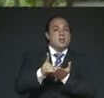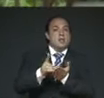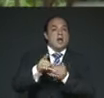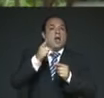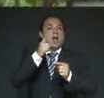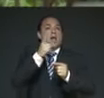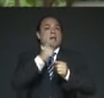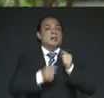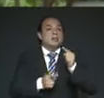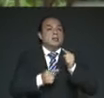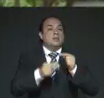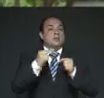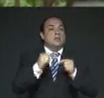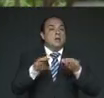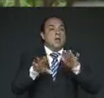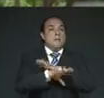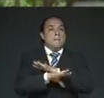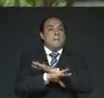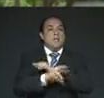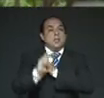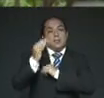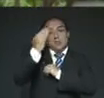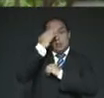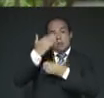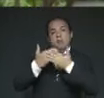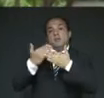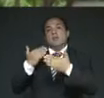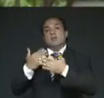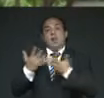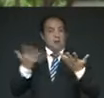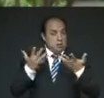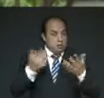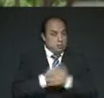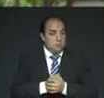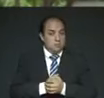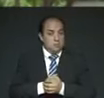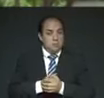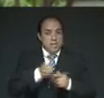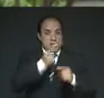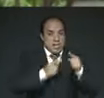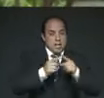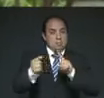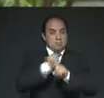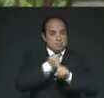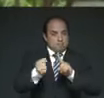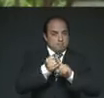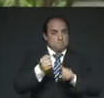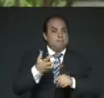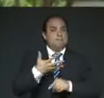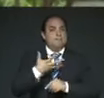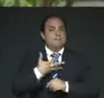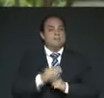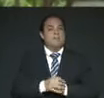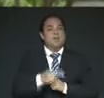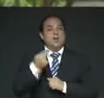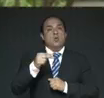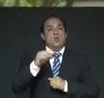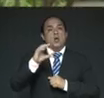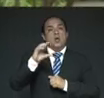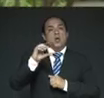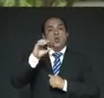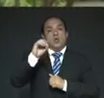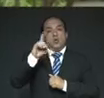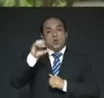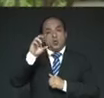para cambiar nuestra relación con ese pasado. Hagámoslo para deshacer las violencias selladas en un nombre colonialista.